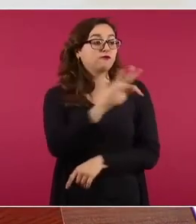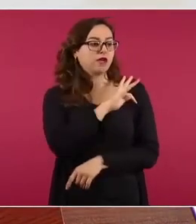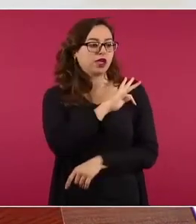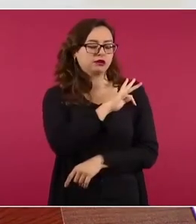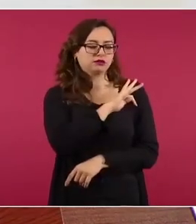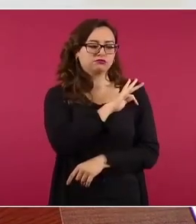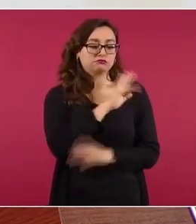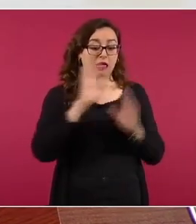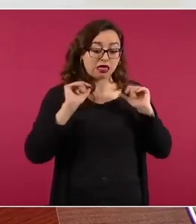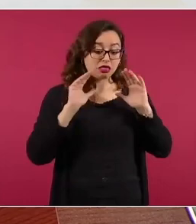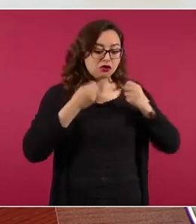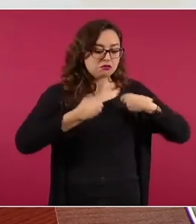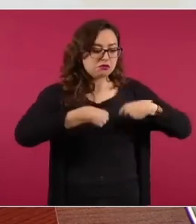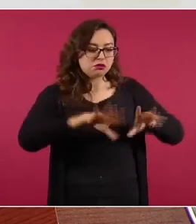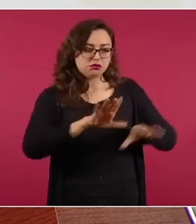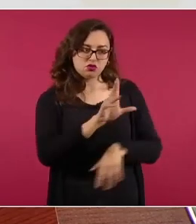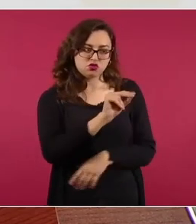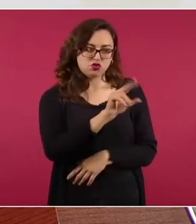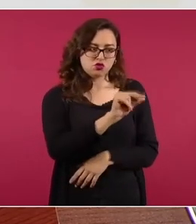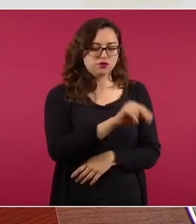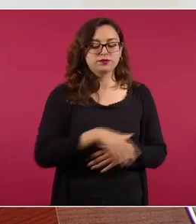porque Bolívar estaba enfermo